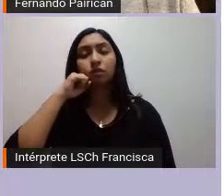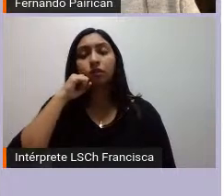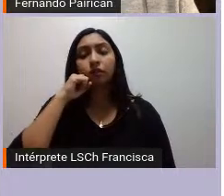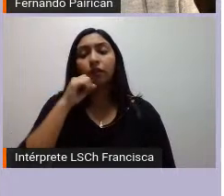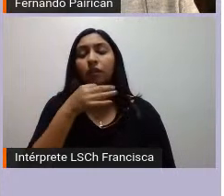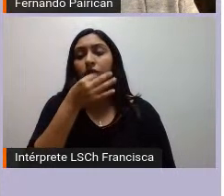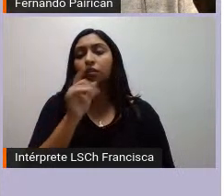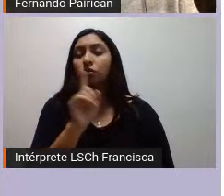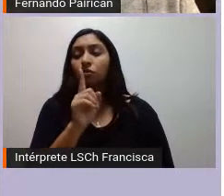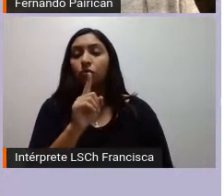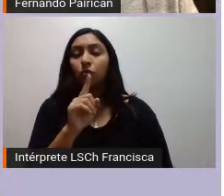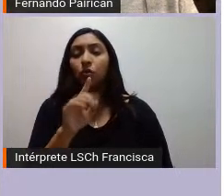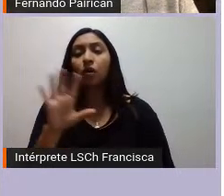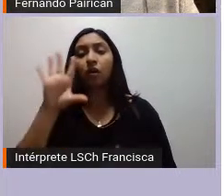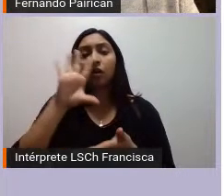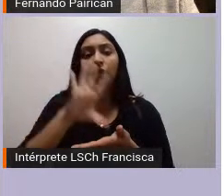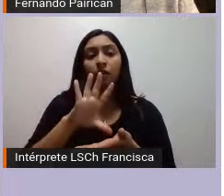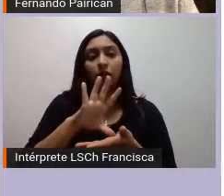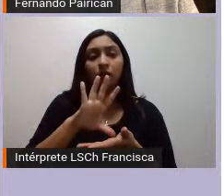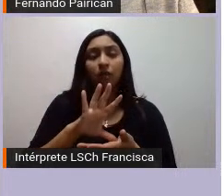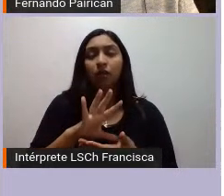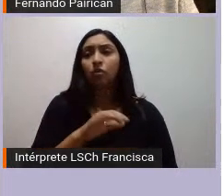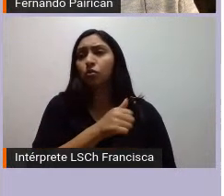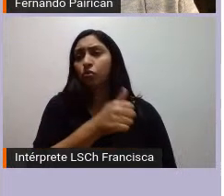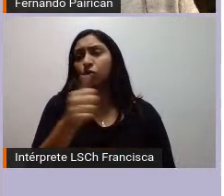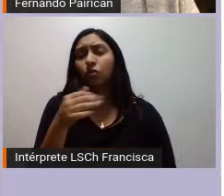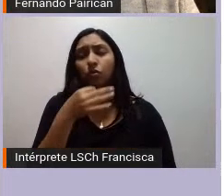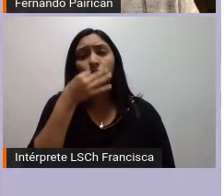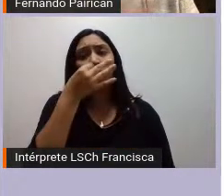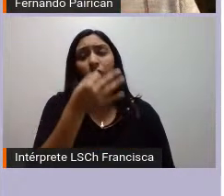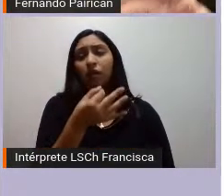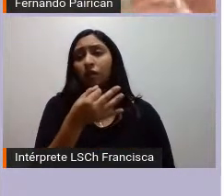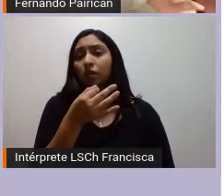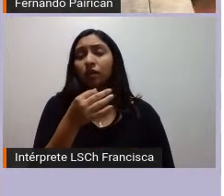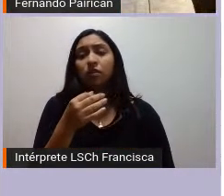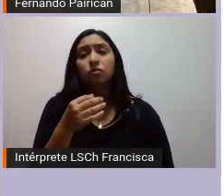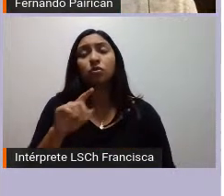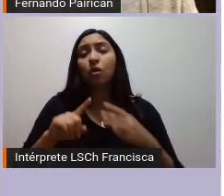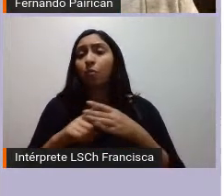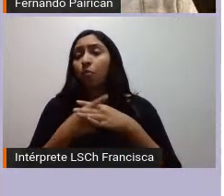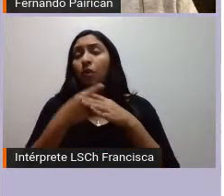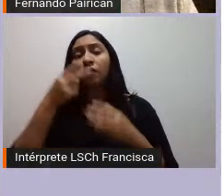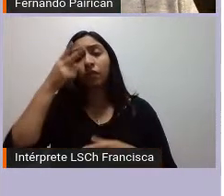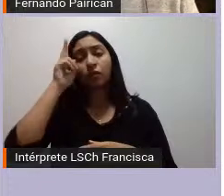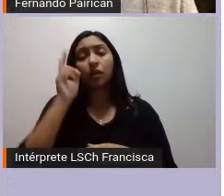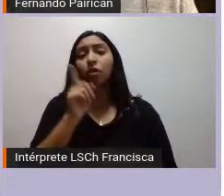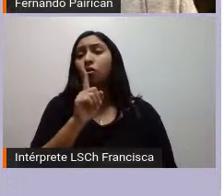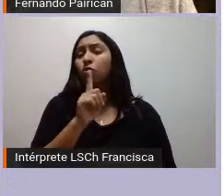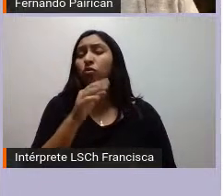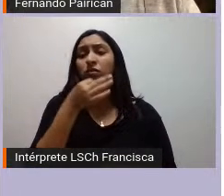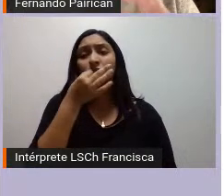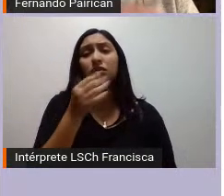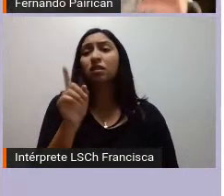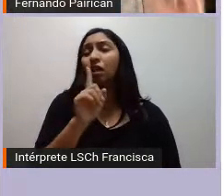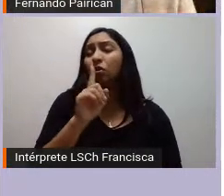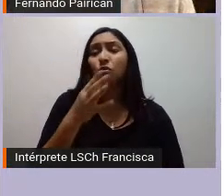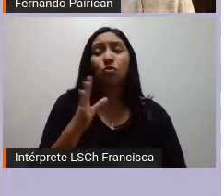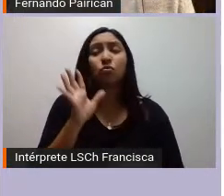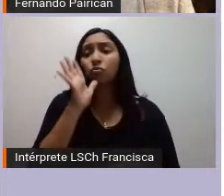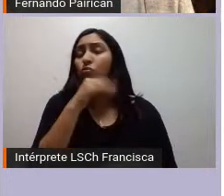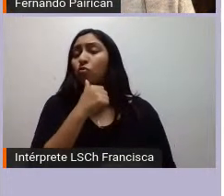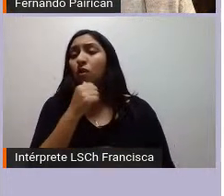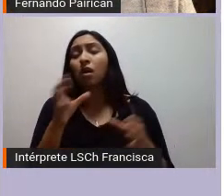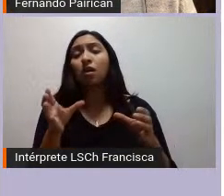momento y eso lo han dicho todos y todas las convencionales de los pueblos originarios no se niega en este caso la nación chilena sino que se propone un nuevo